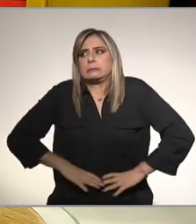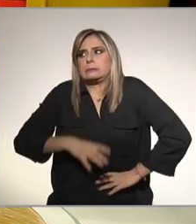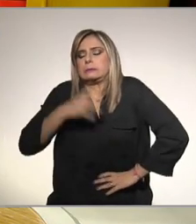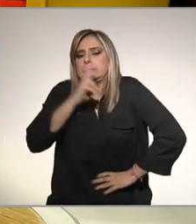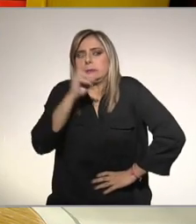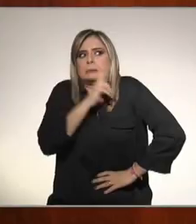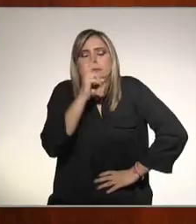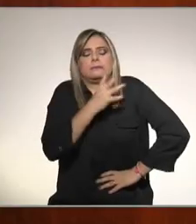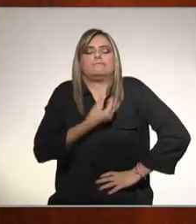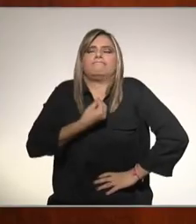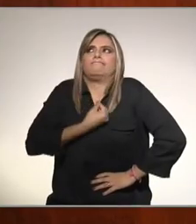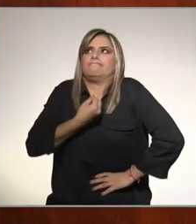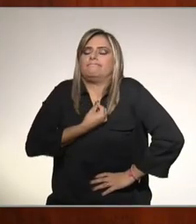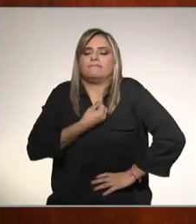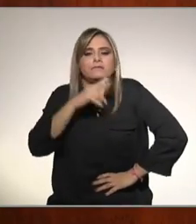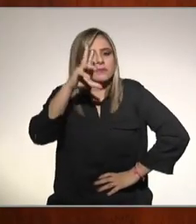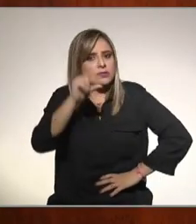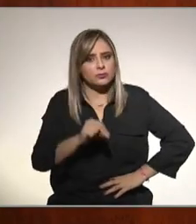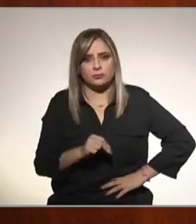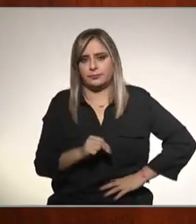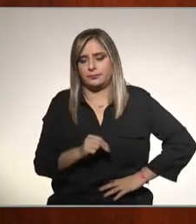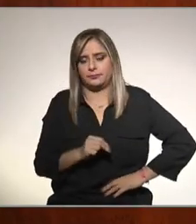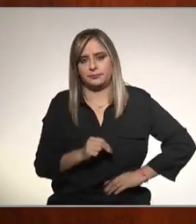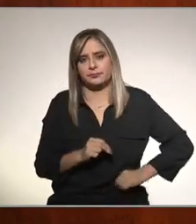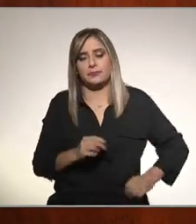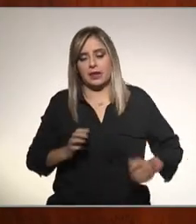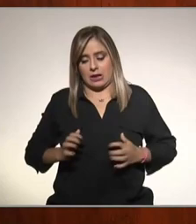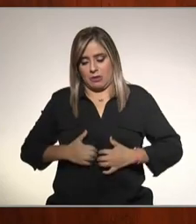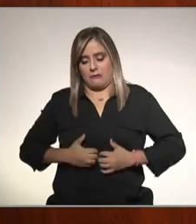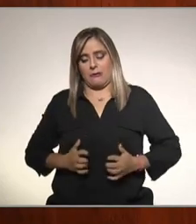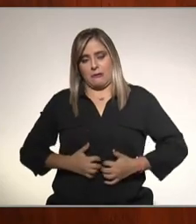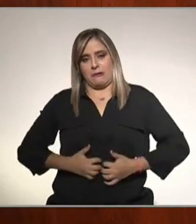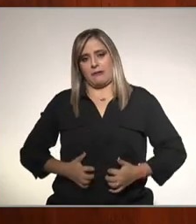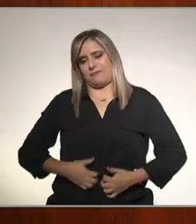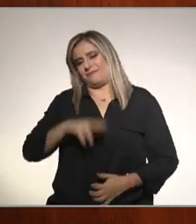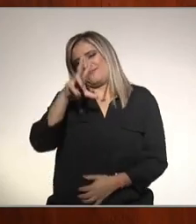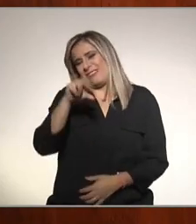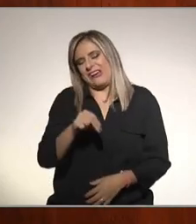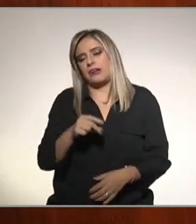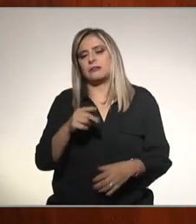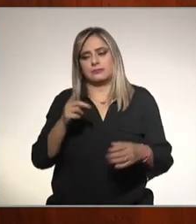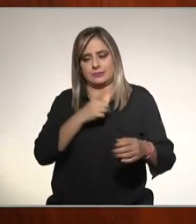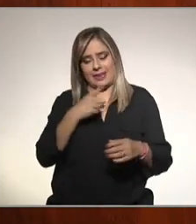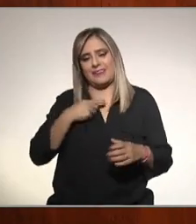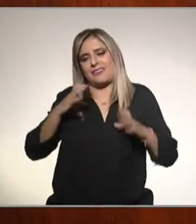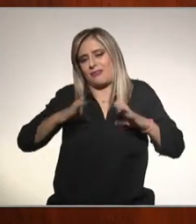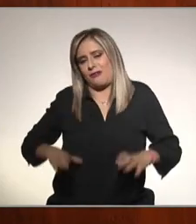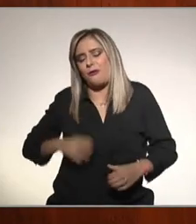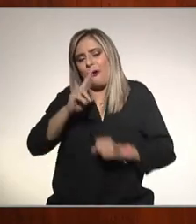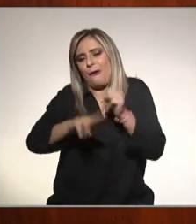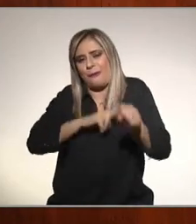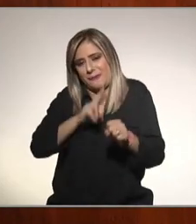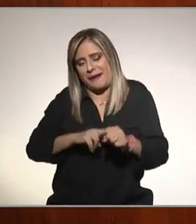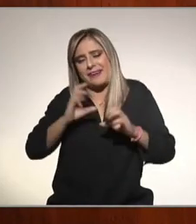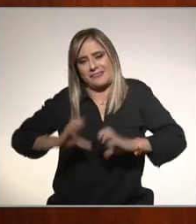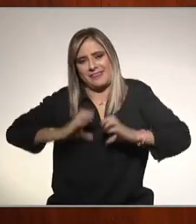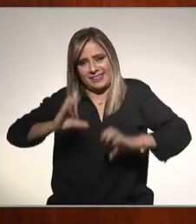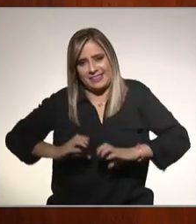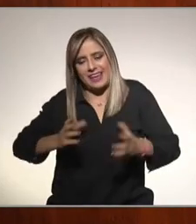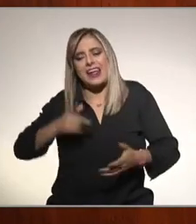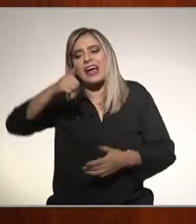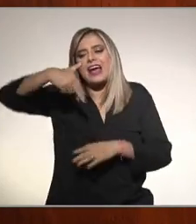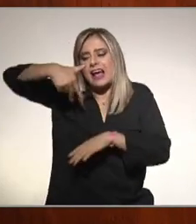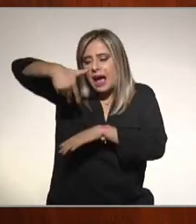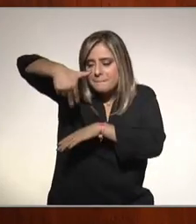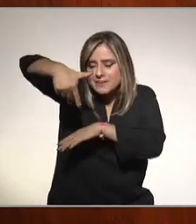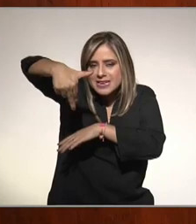pero caminar no usar todo es algo fácil desde